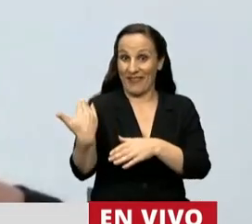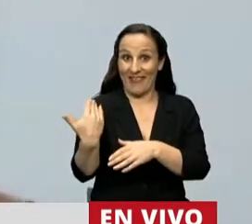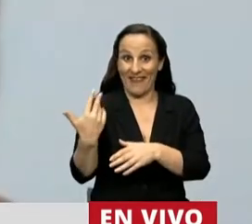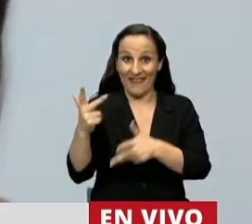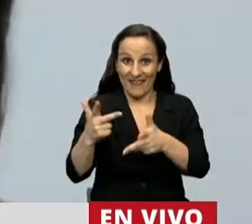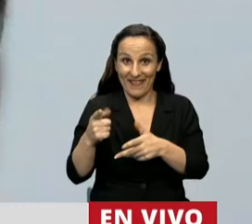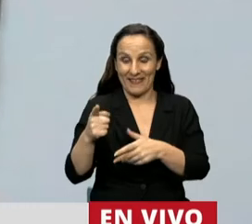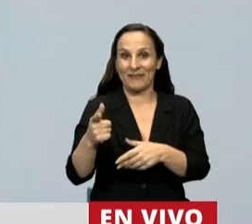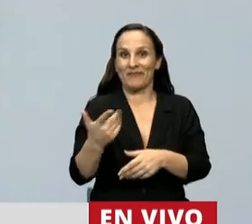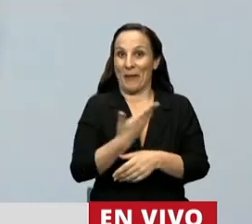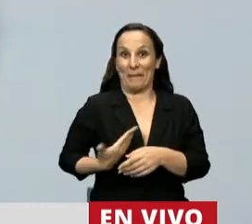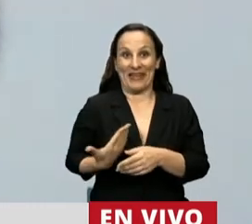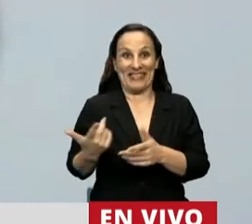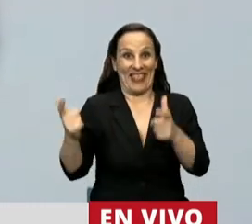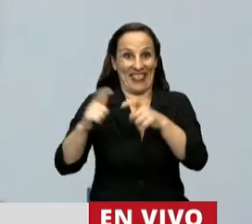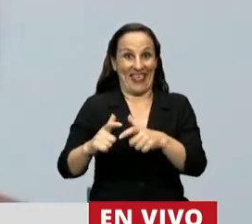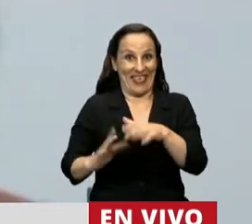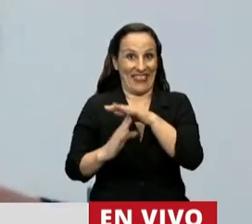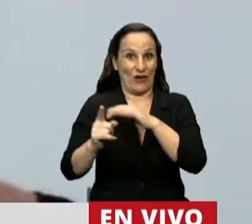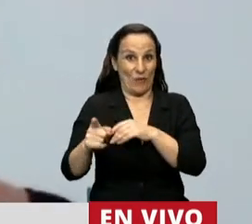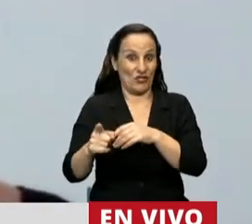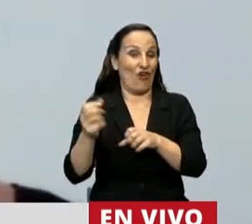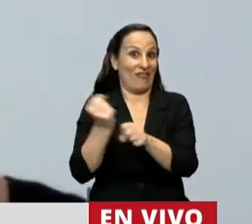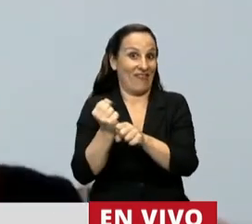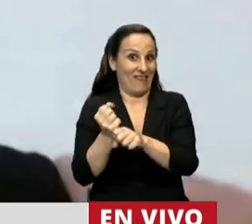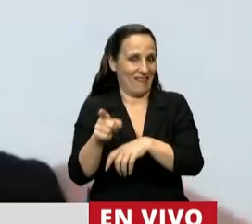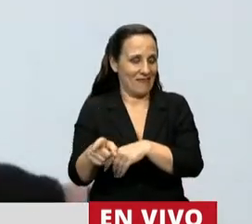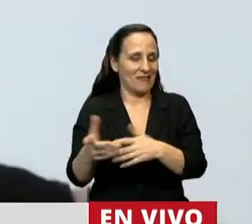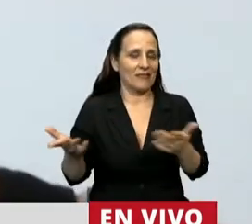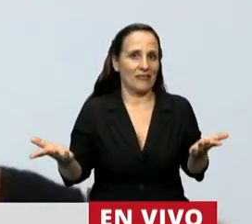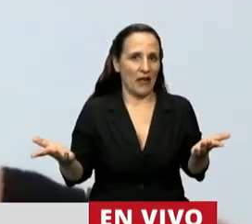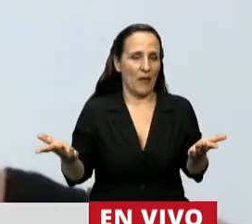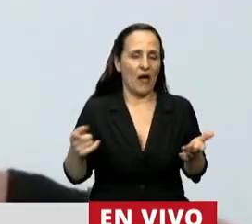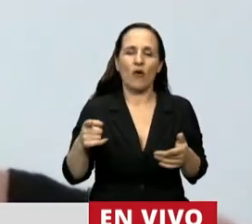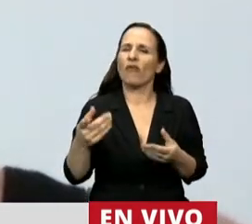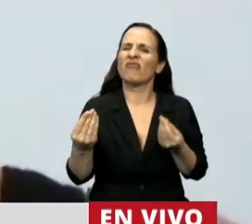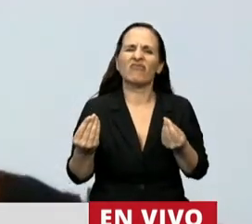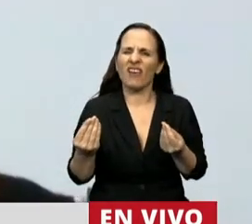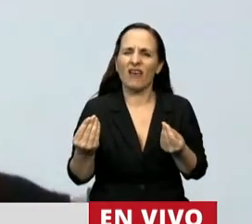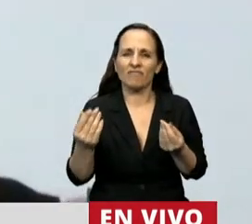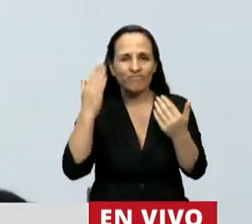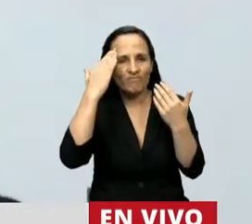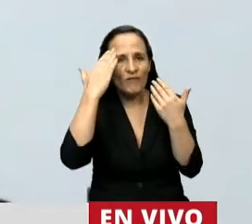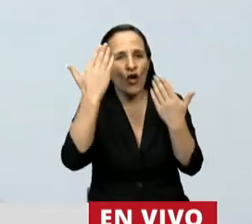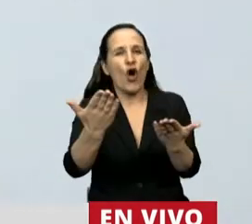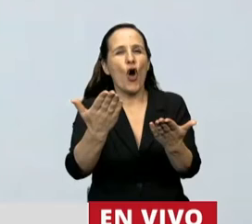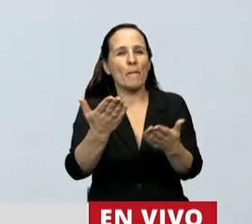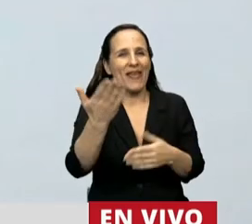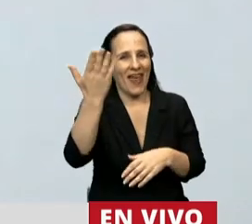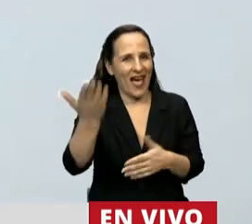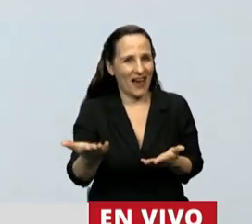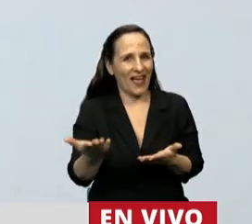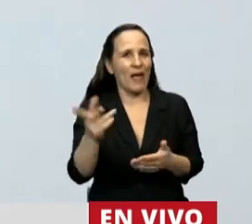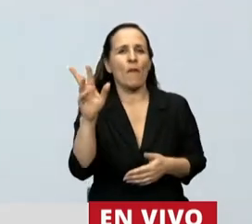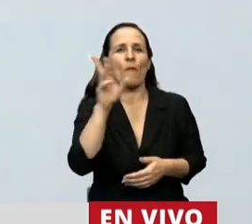presidenta además de la Comisión de Legislación del Trabajo, con respecto a homenajear el día en donde efectivamente